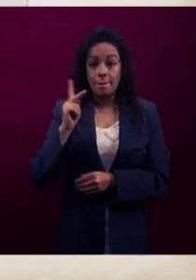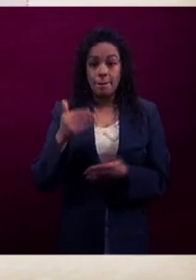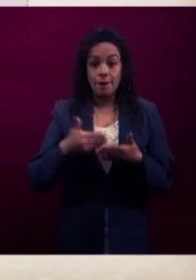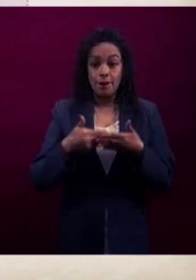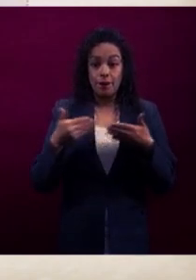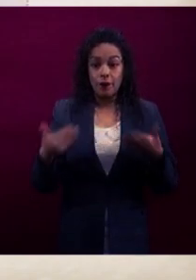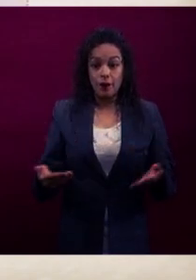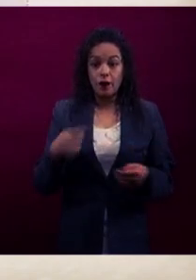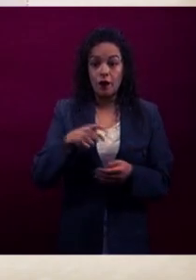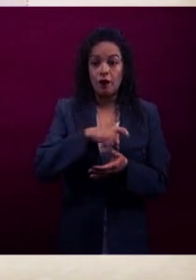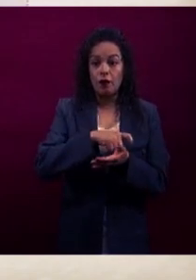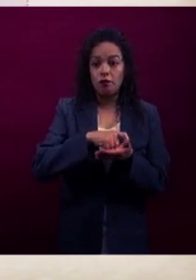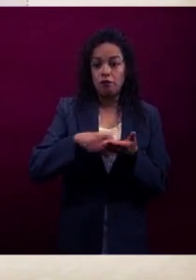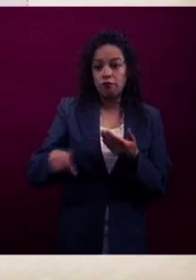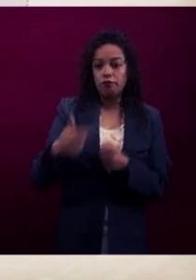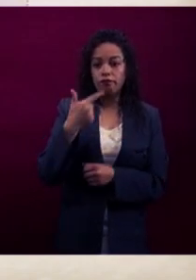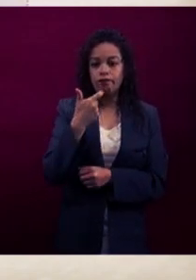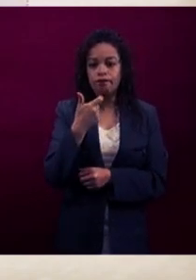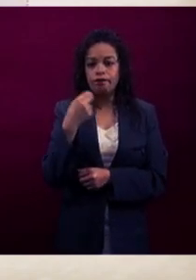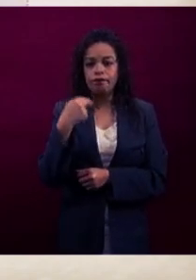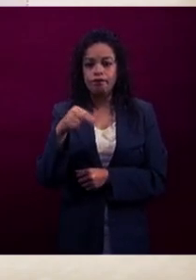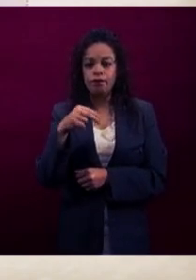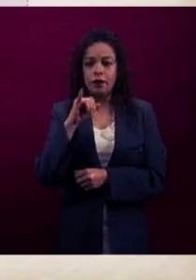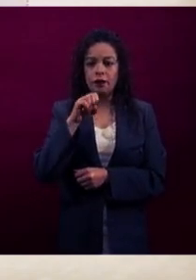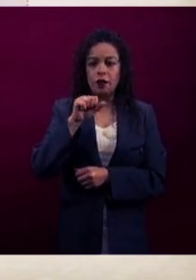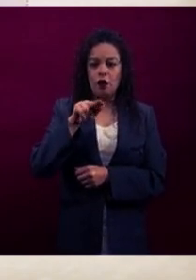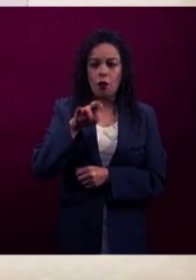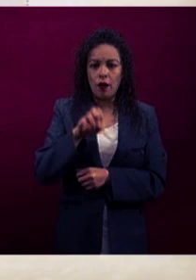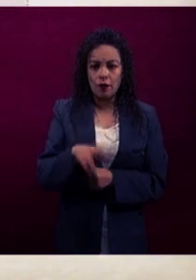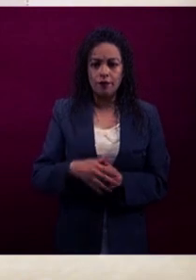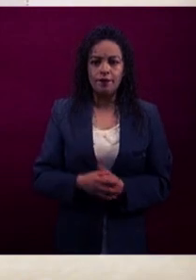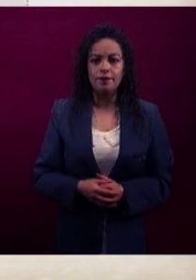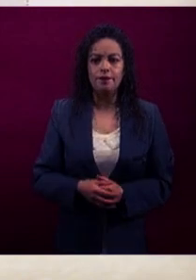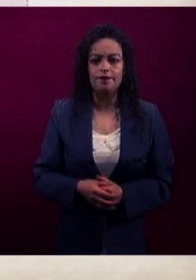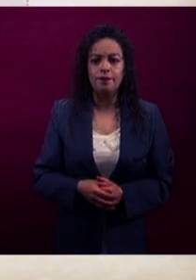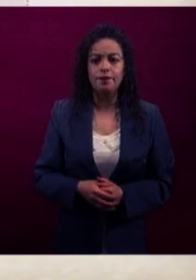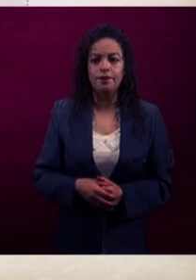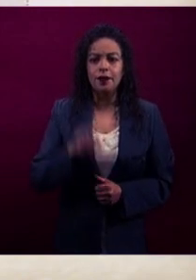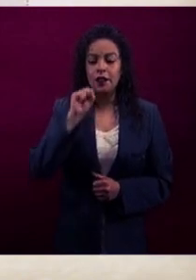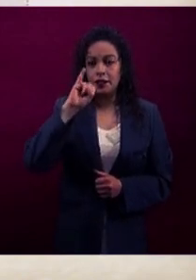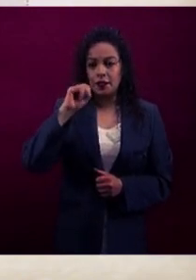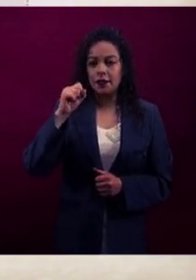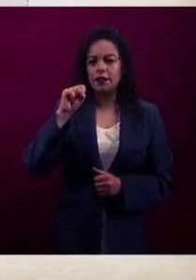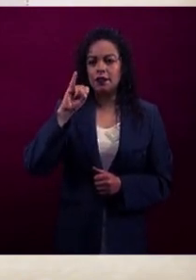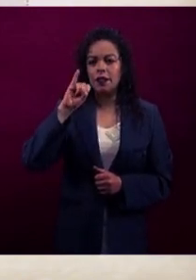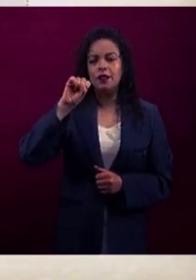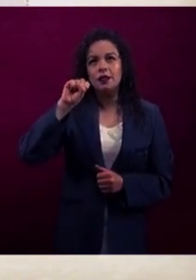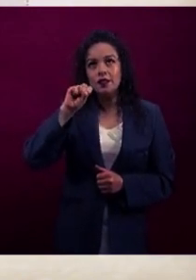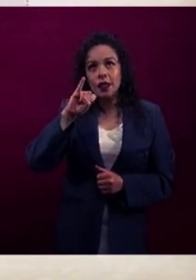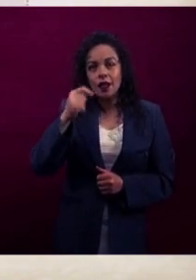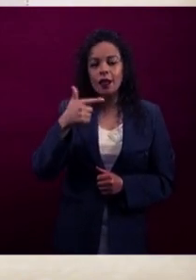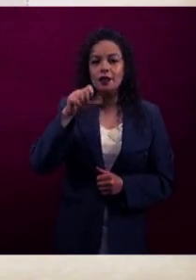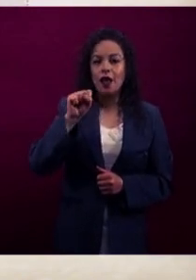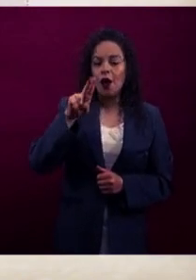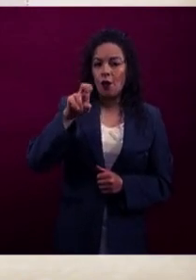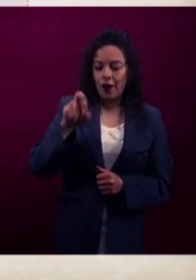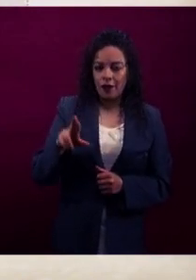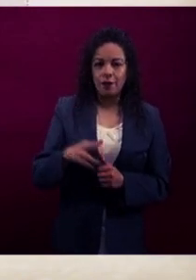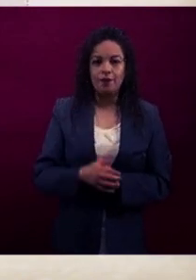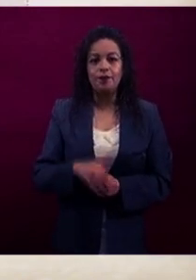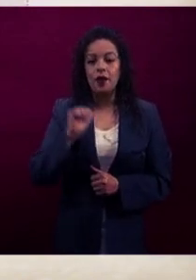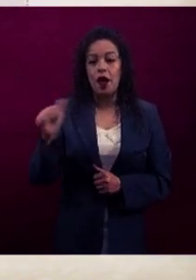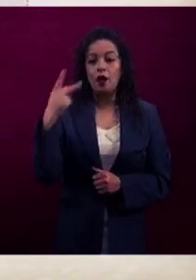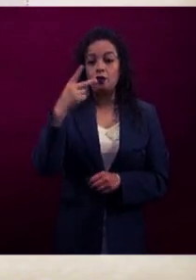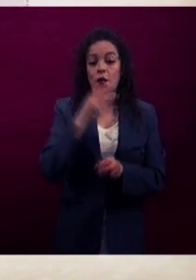Sauer, ya están recepcionados este armamento, se encuentran en los almacenes de materiales de guerra